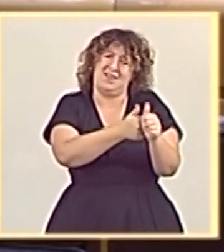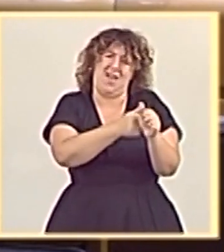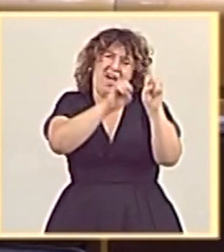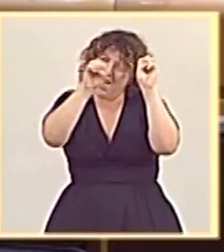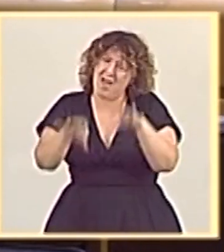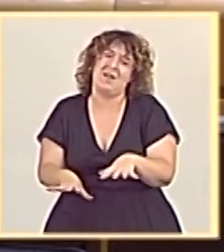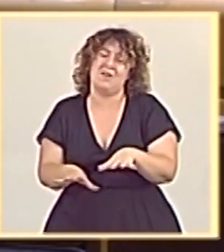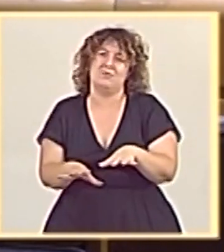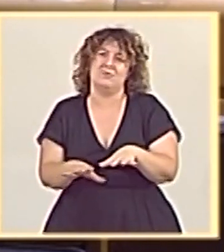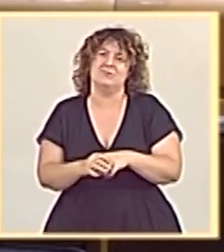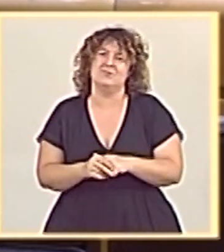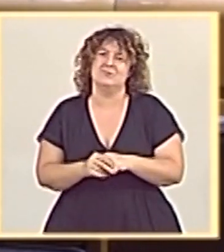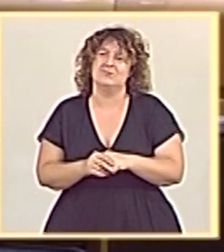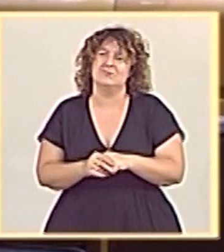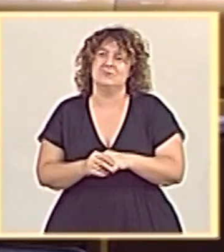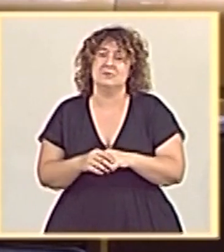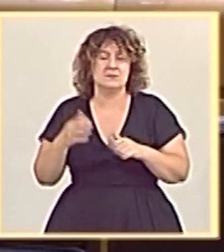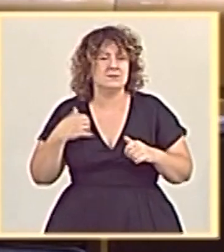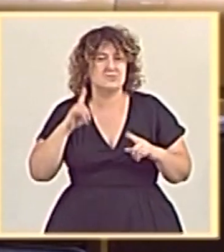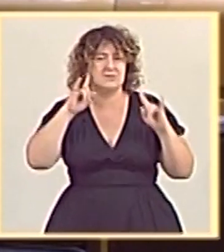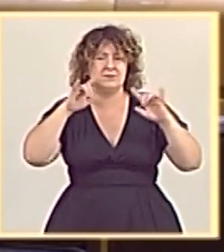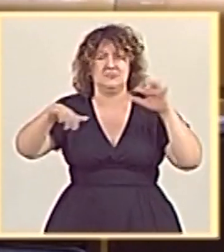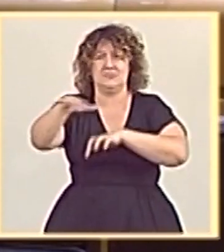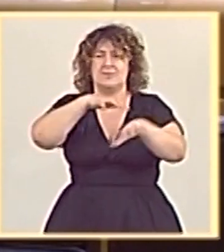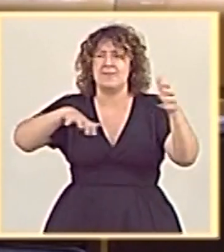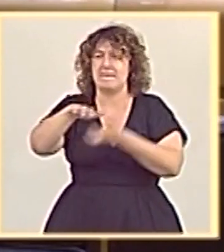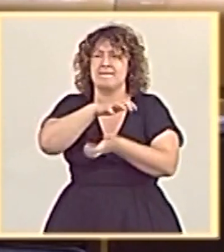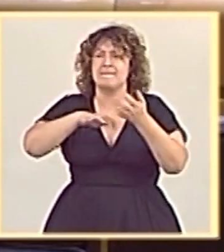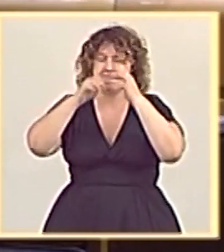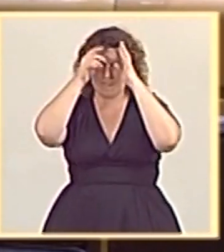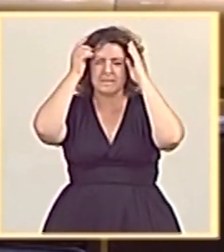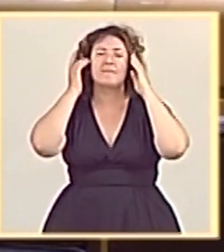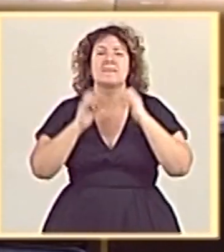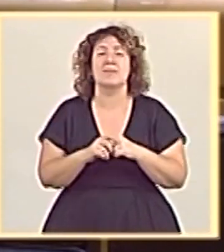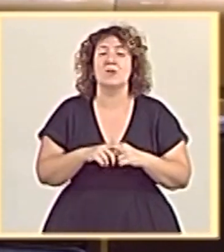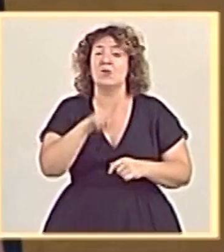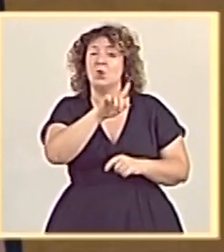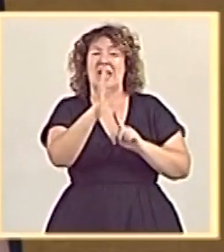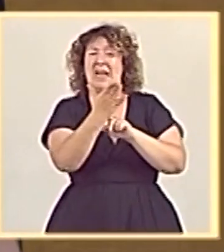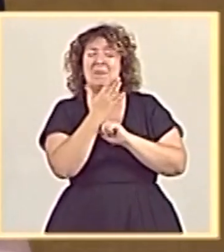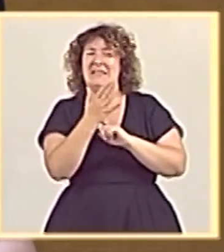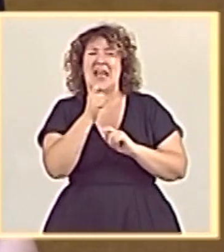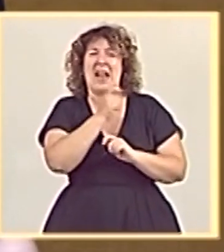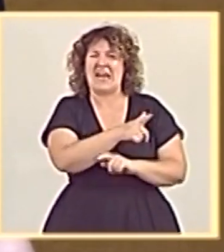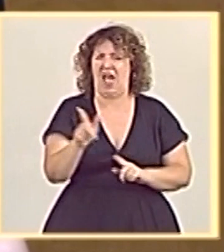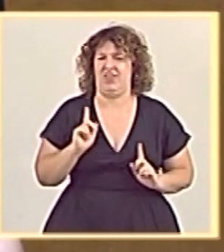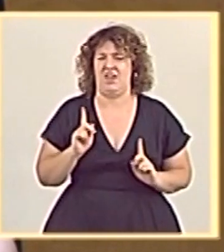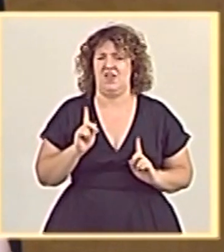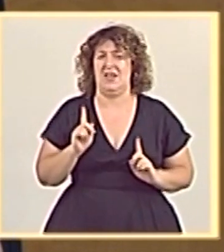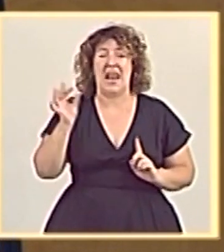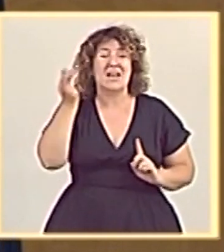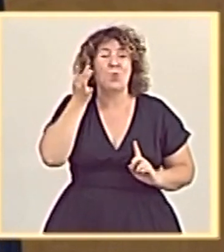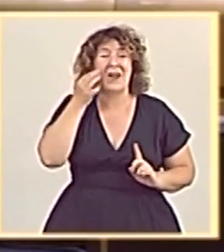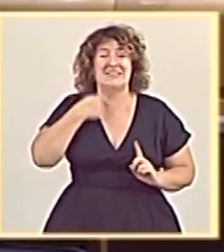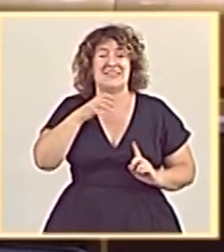a nadie y mucho menos a las mujeres